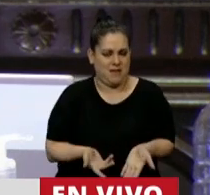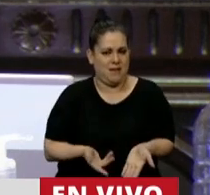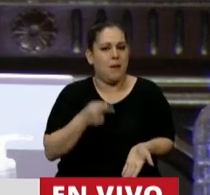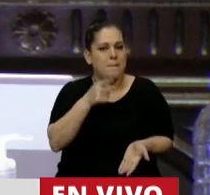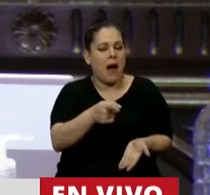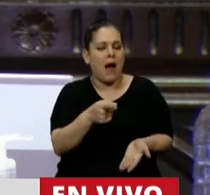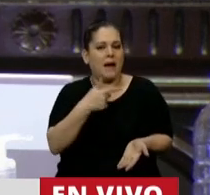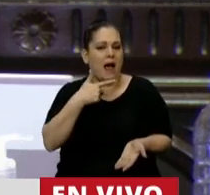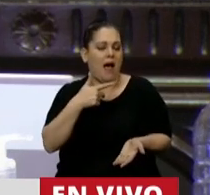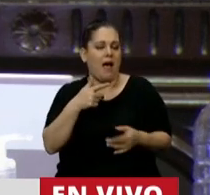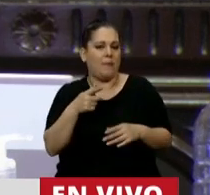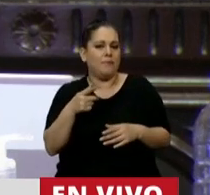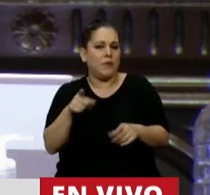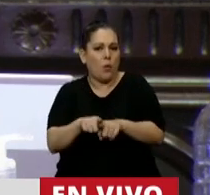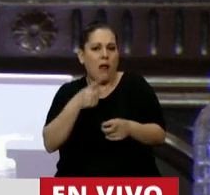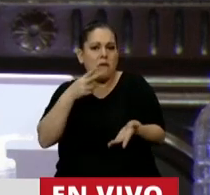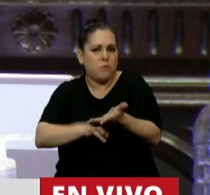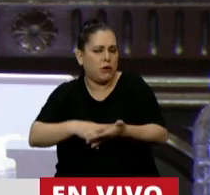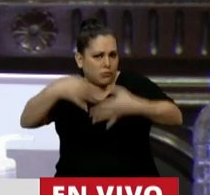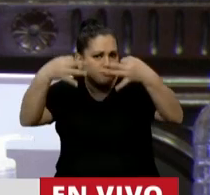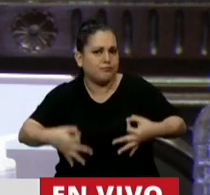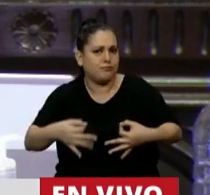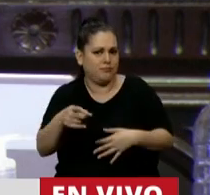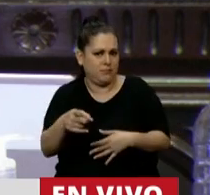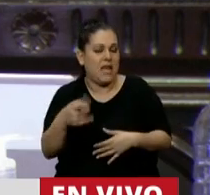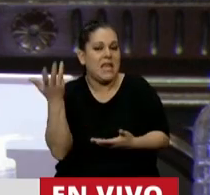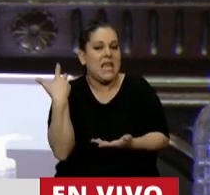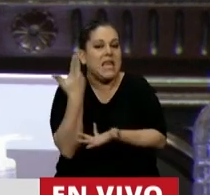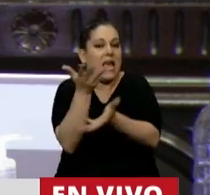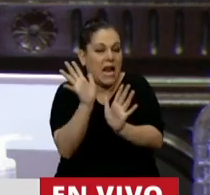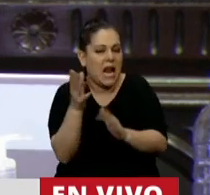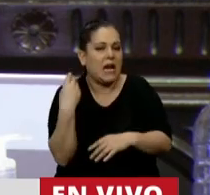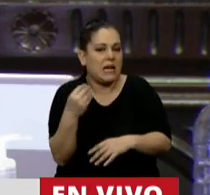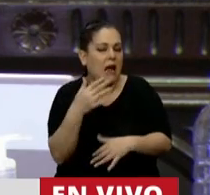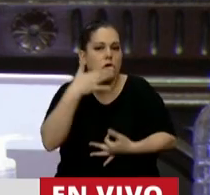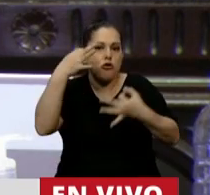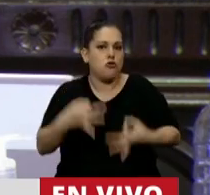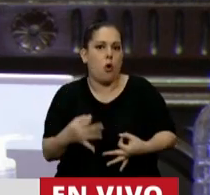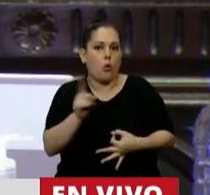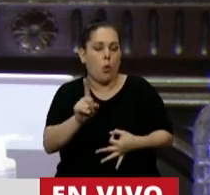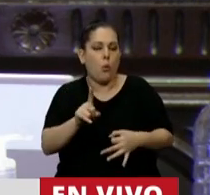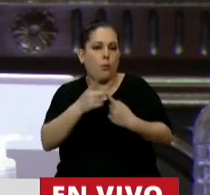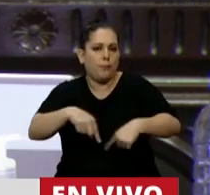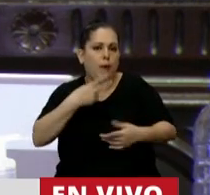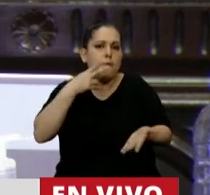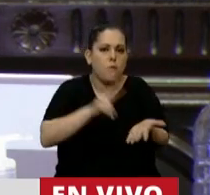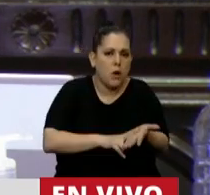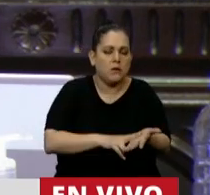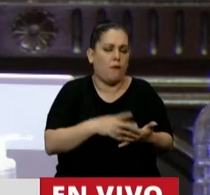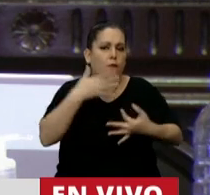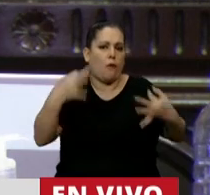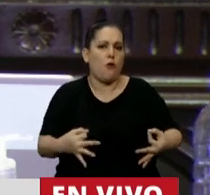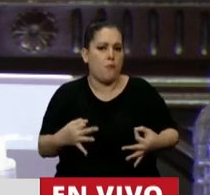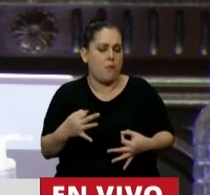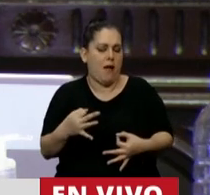de evasión más sofisticadas y de manera general combatir el incumplimiento tributario y la elevada informalidad.